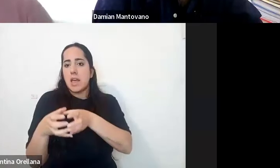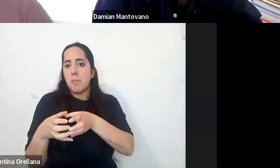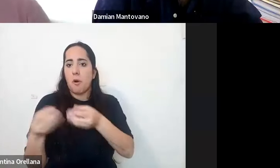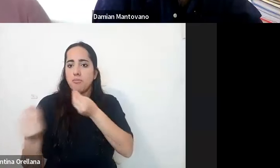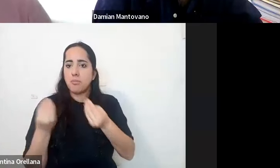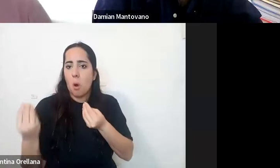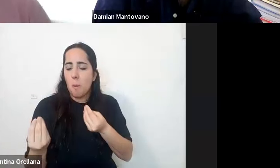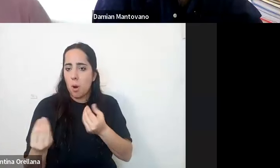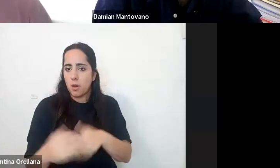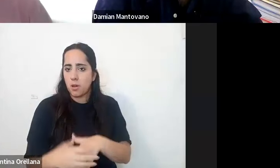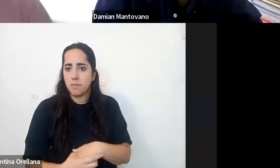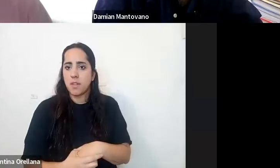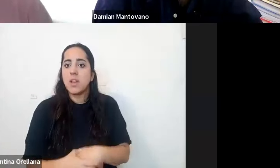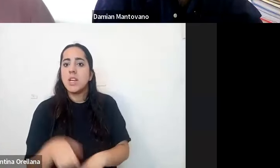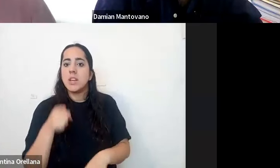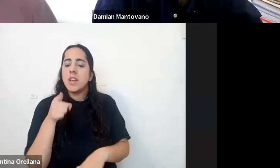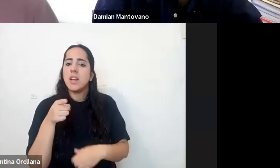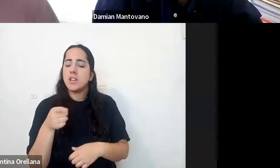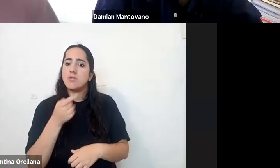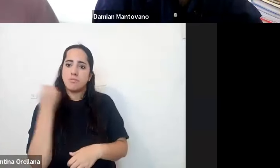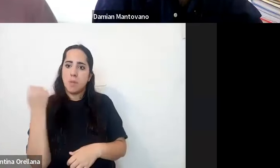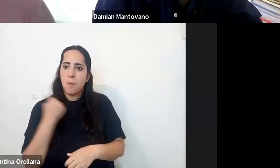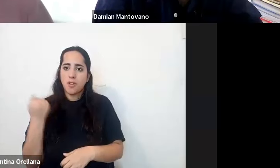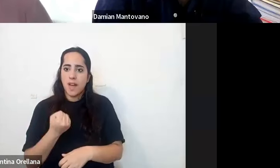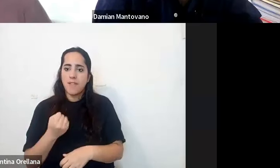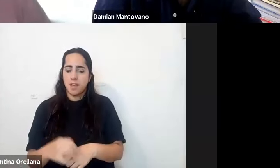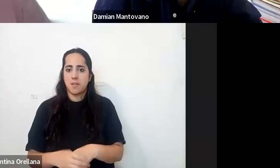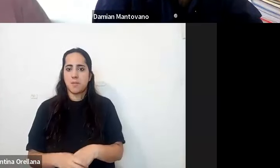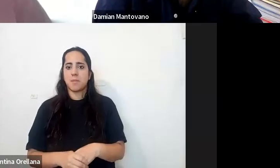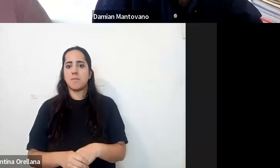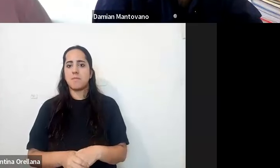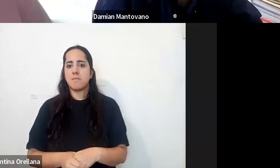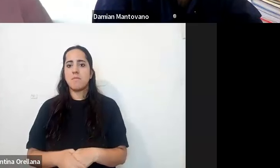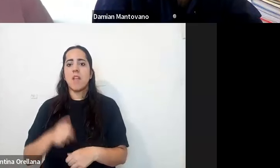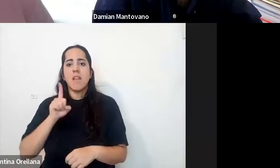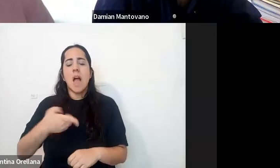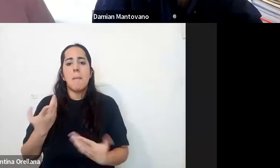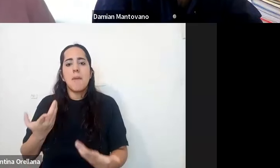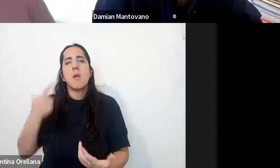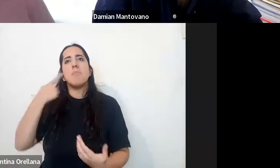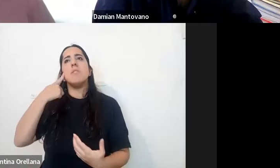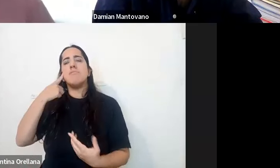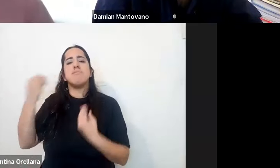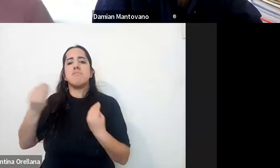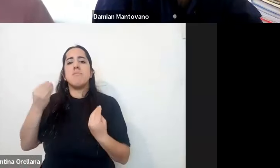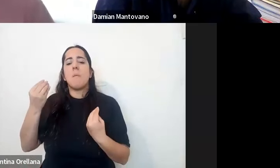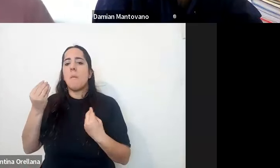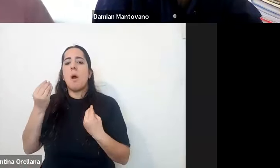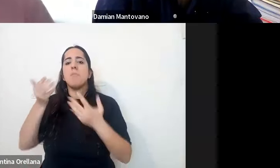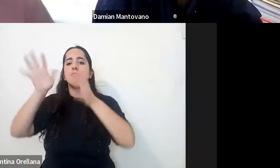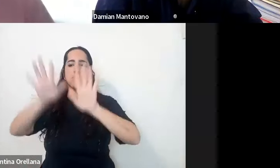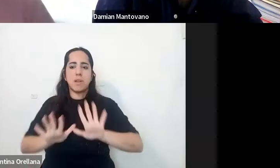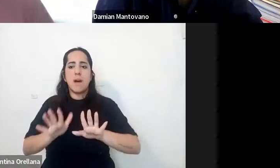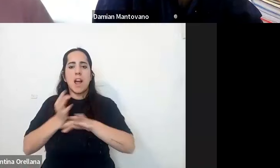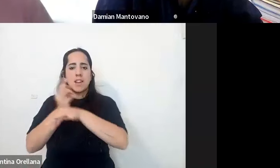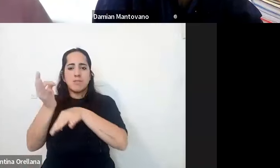algo realmente importante y también cómo formarse cómo se intenta formarse